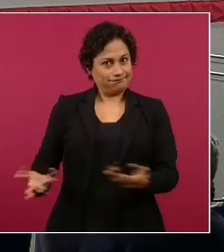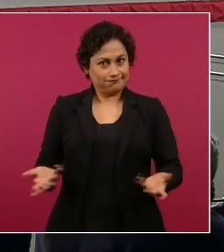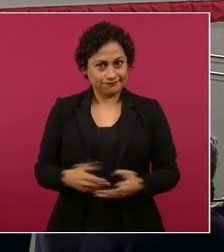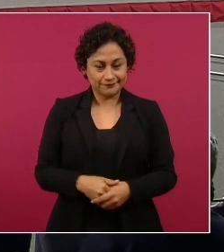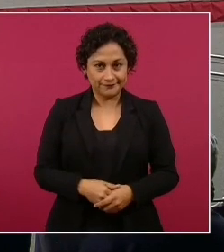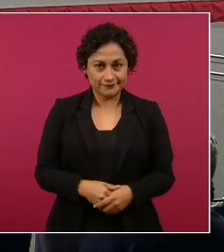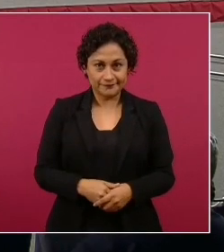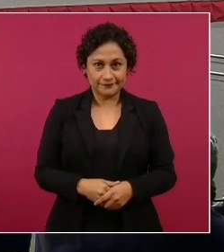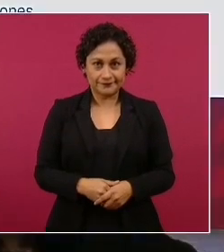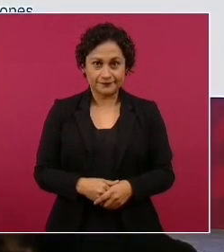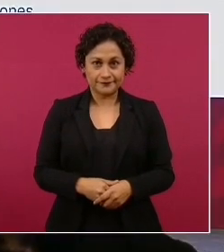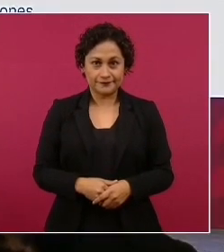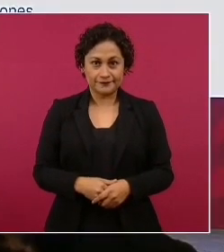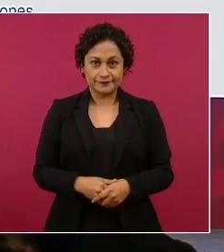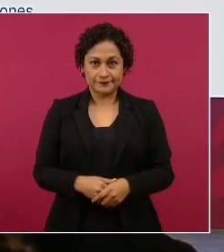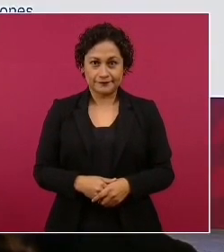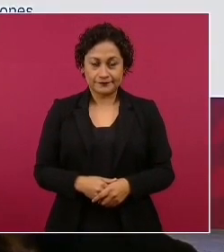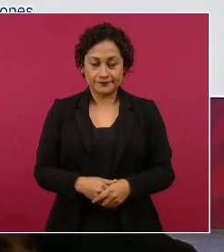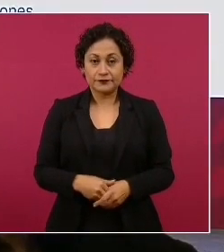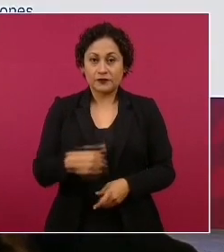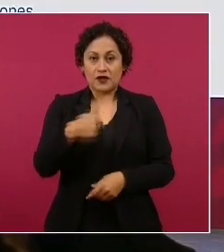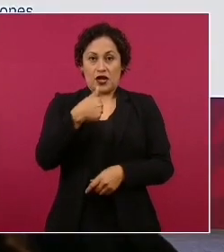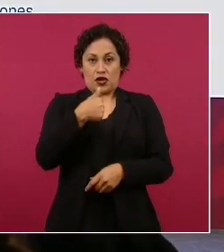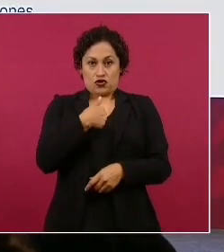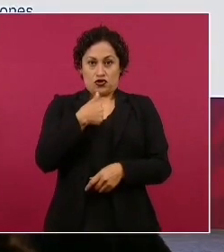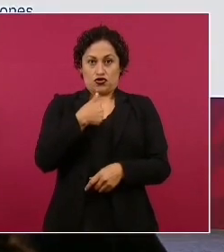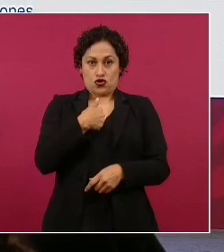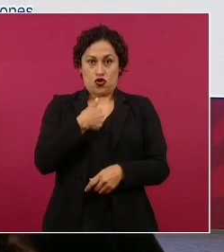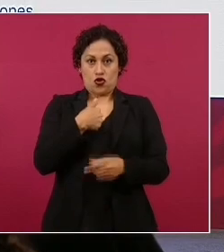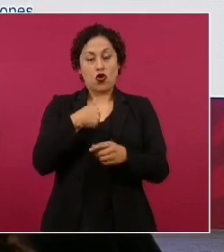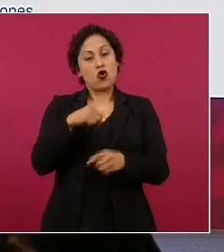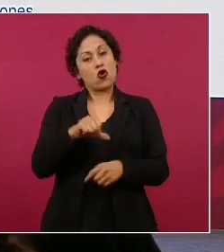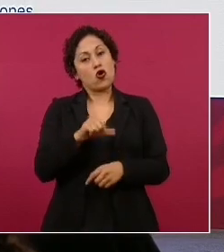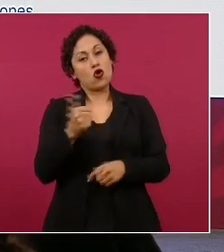en el que no es de su propiedad,